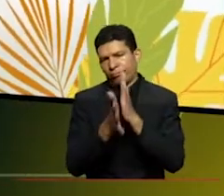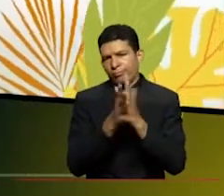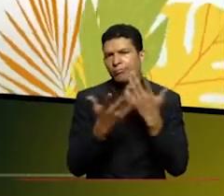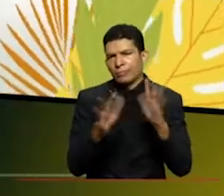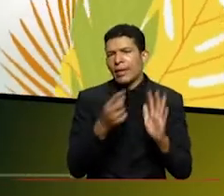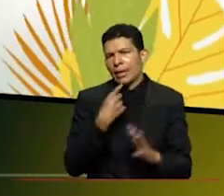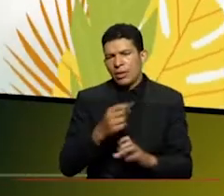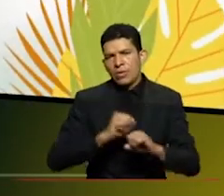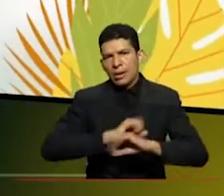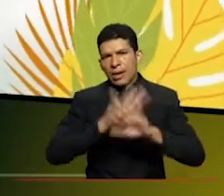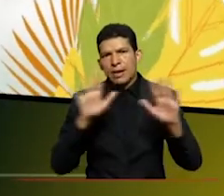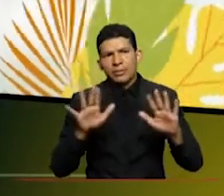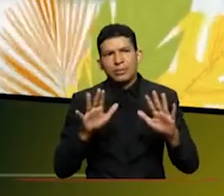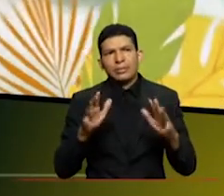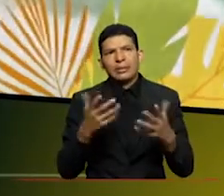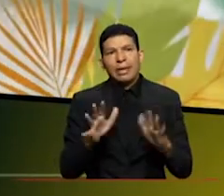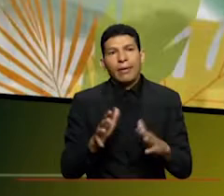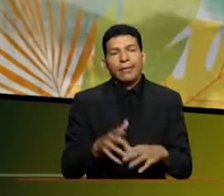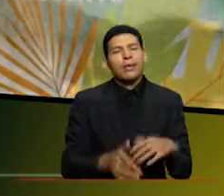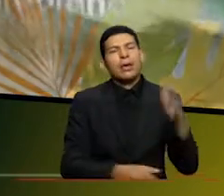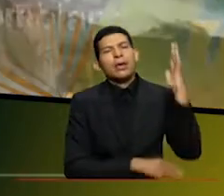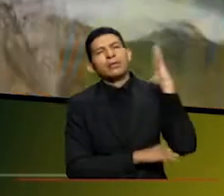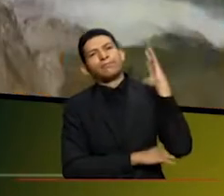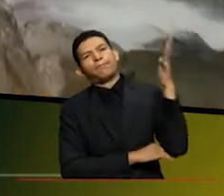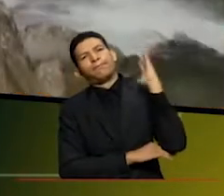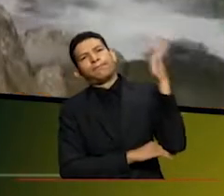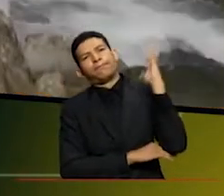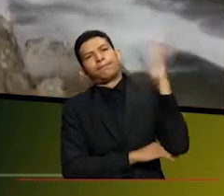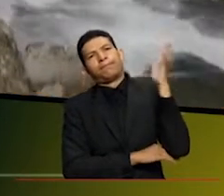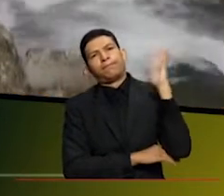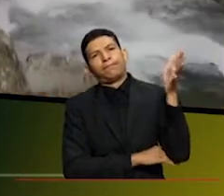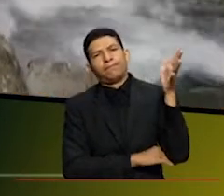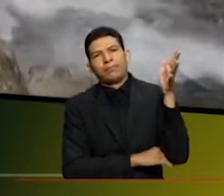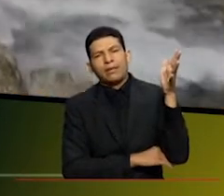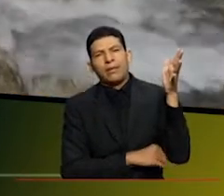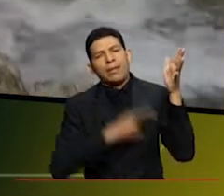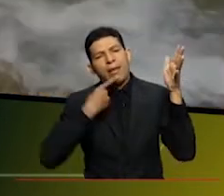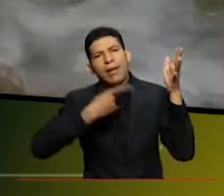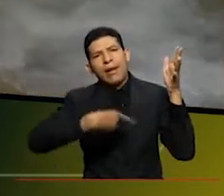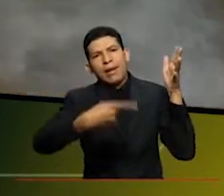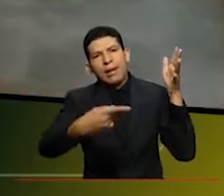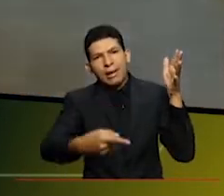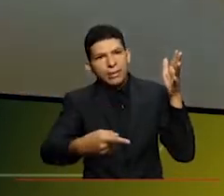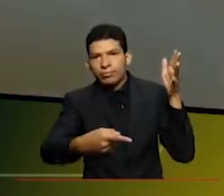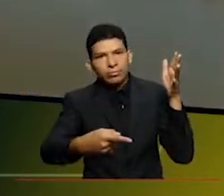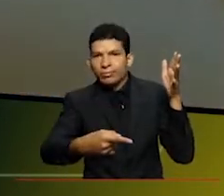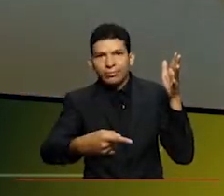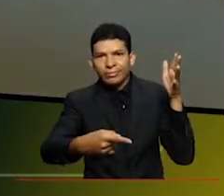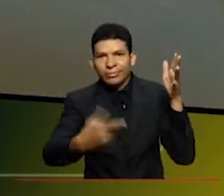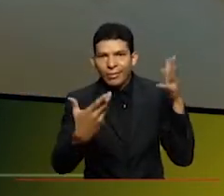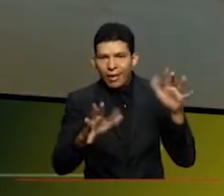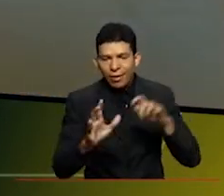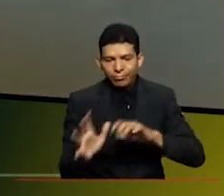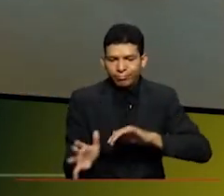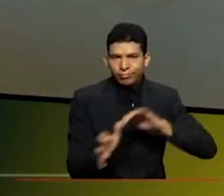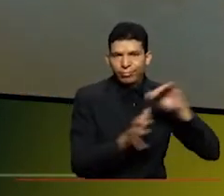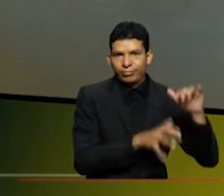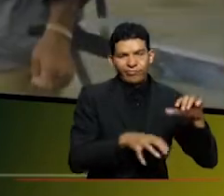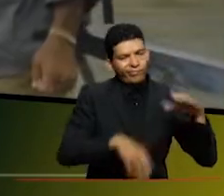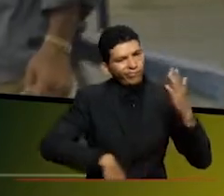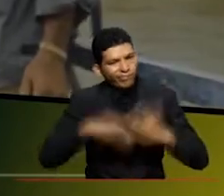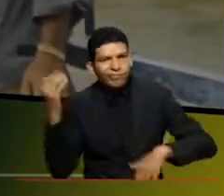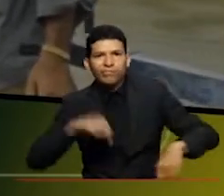sido muy claro poco pasar del discurso y de y de la retórica a la acción esa es la idea si